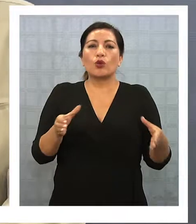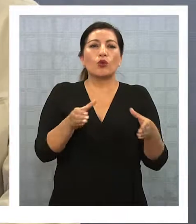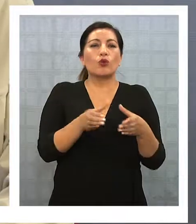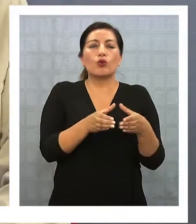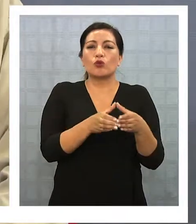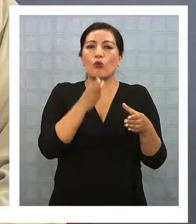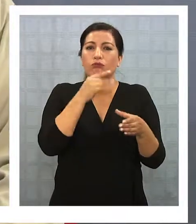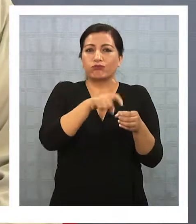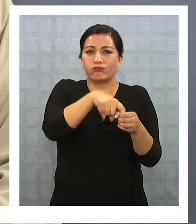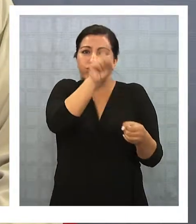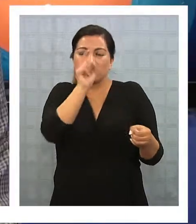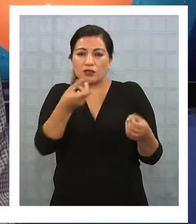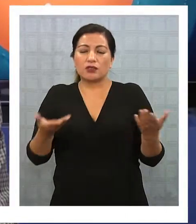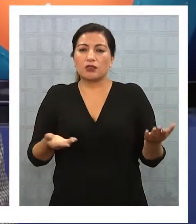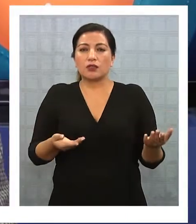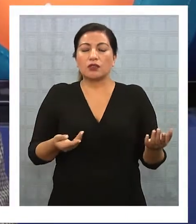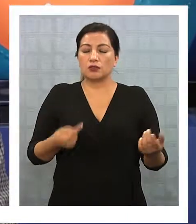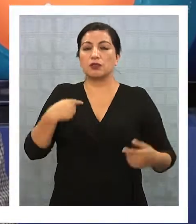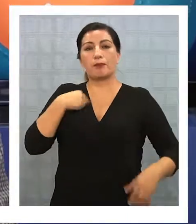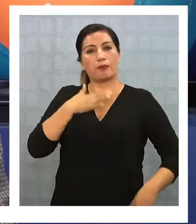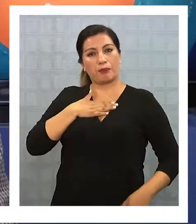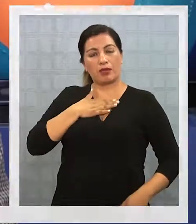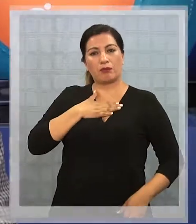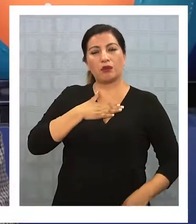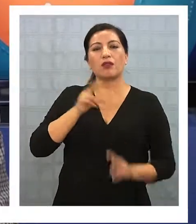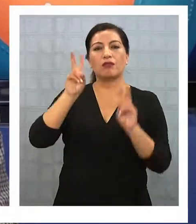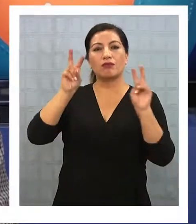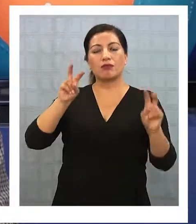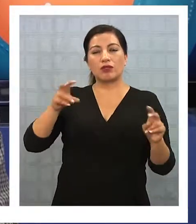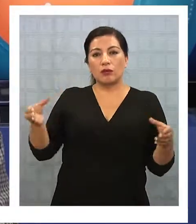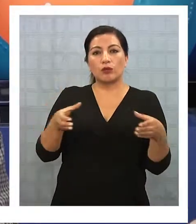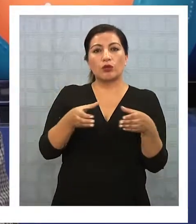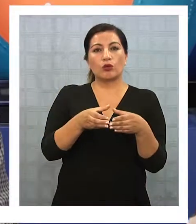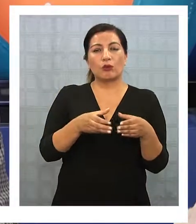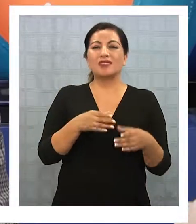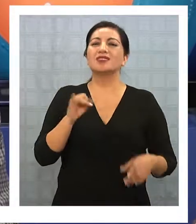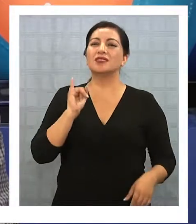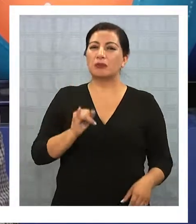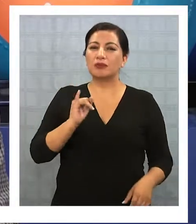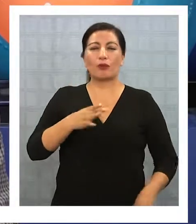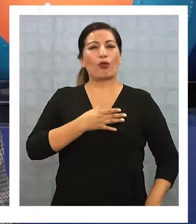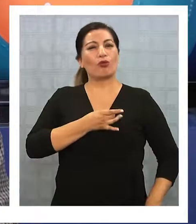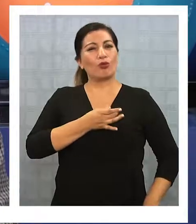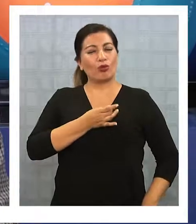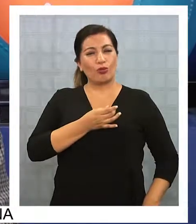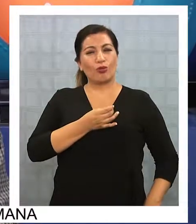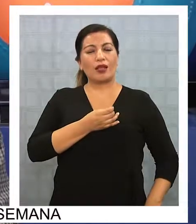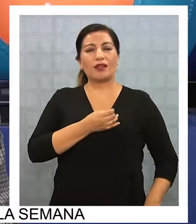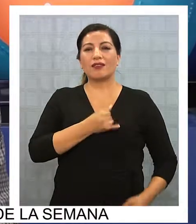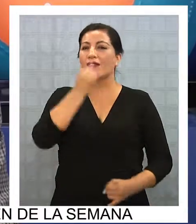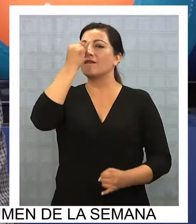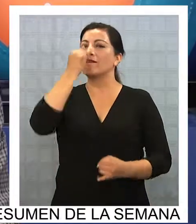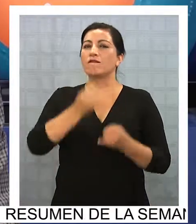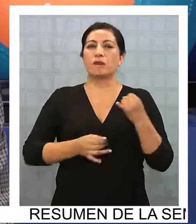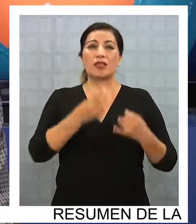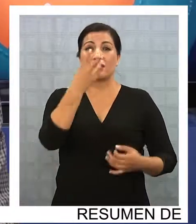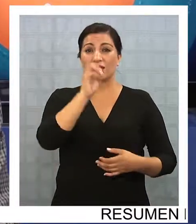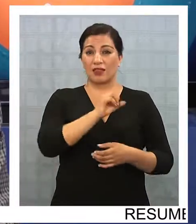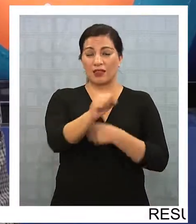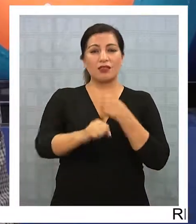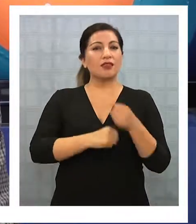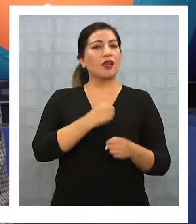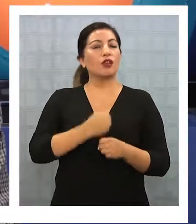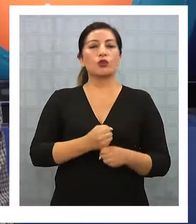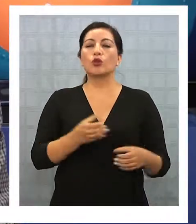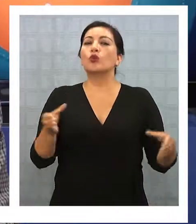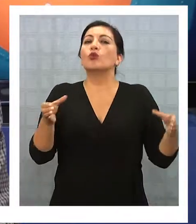partido yo no, fíjate que no, para mí lo del partido siempre es algo doloroso terminar la militancia después de más de 30 años